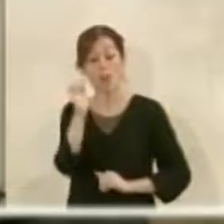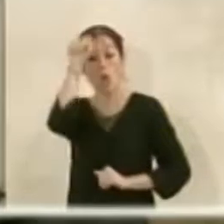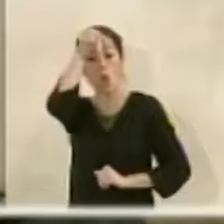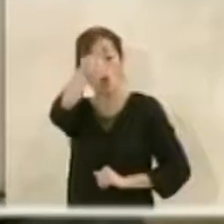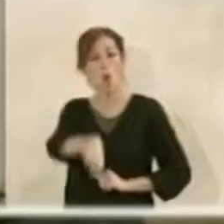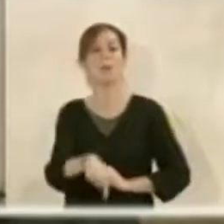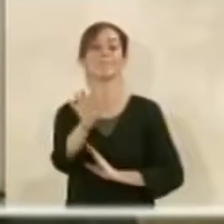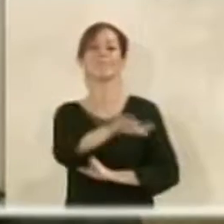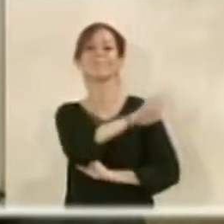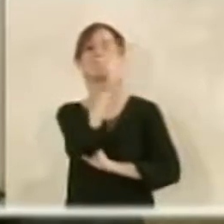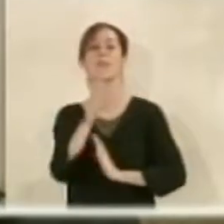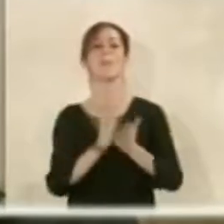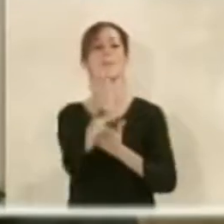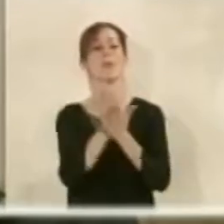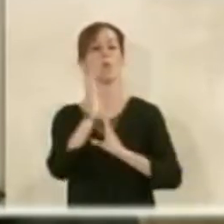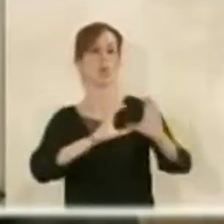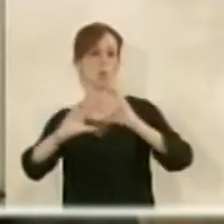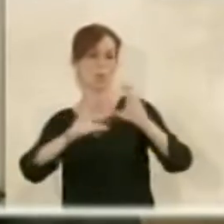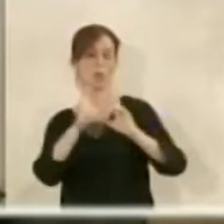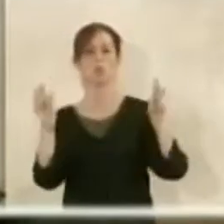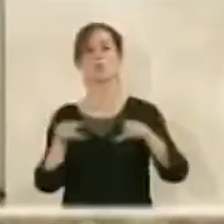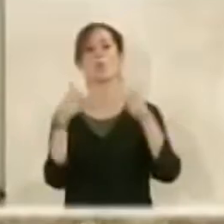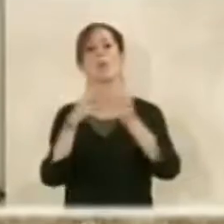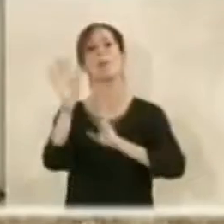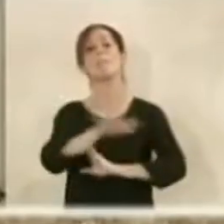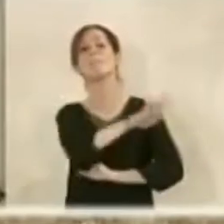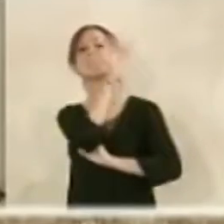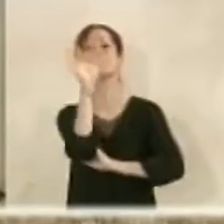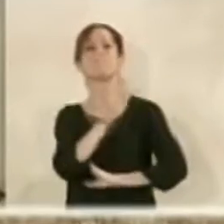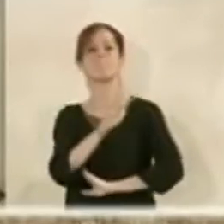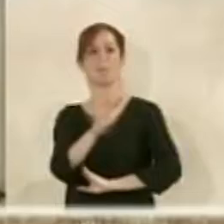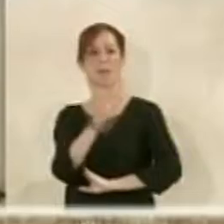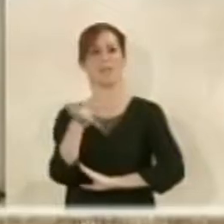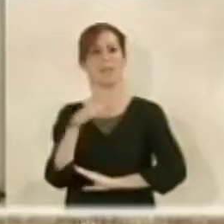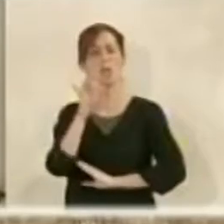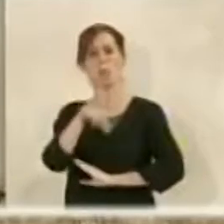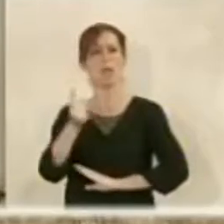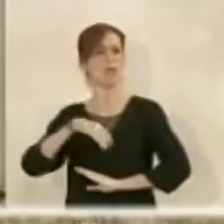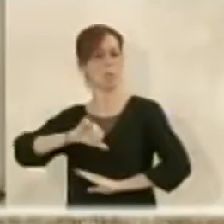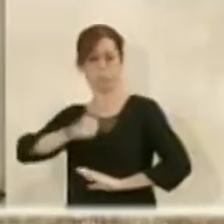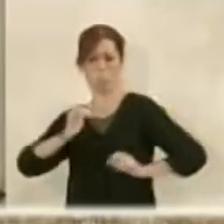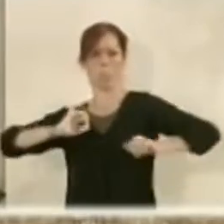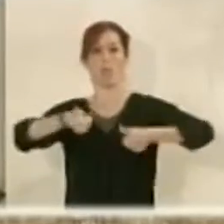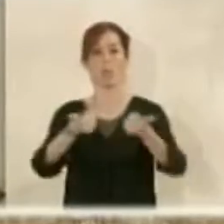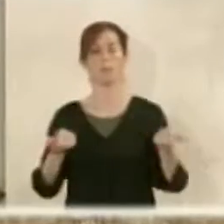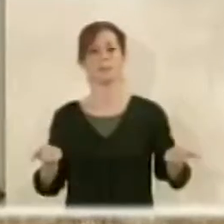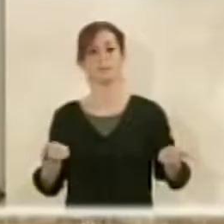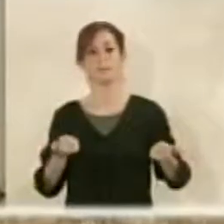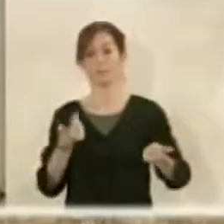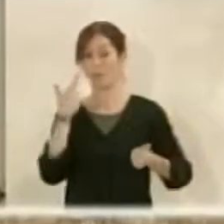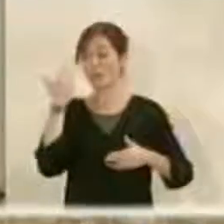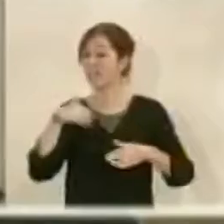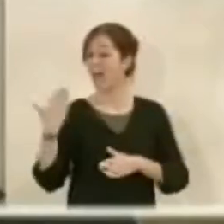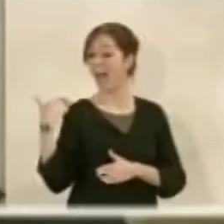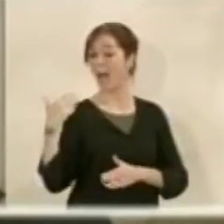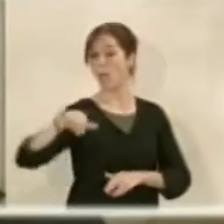aparentemente, en los medios de comunicación y en la sociedad parece como que diéramos el pistoletazo definitivo de salida, ¿no? Cuando es